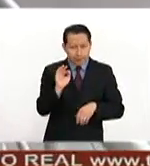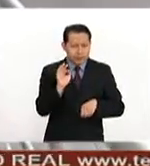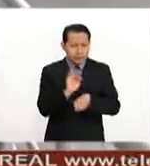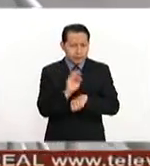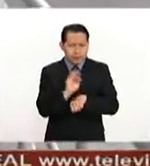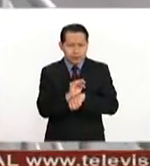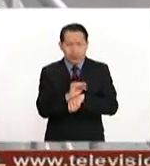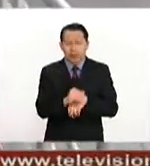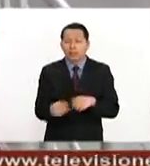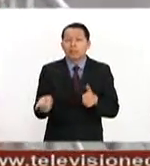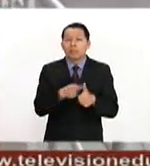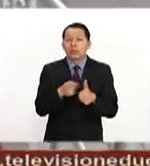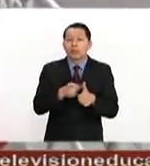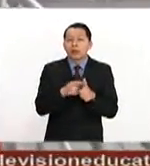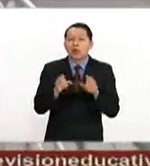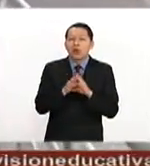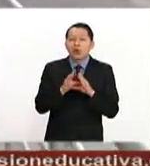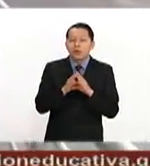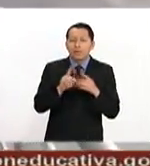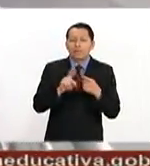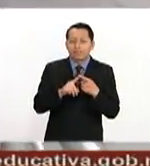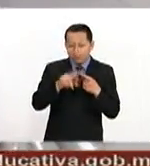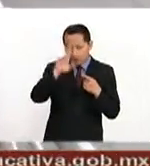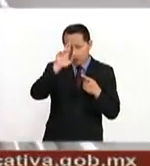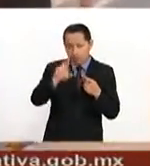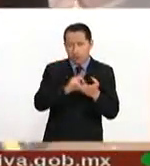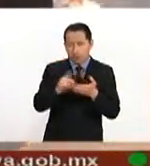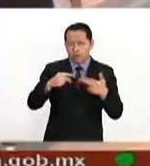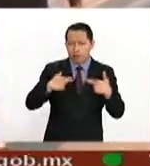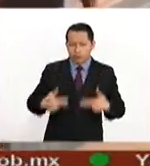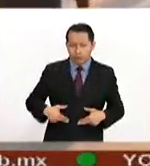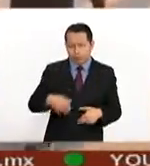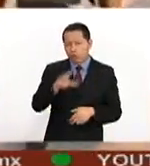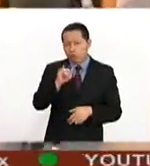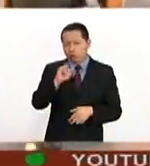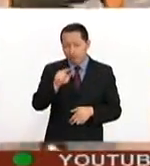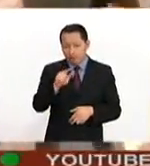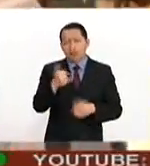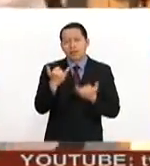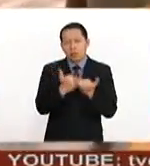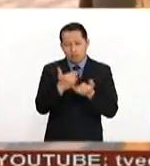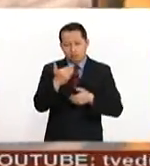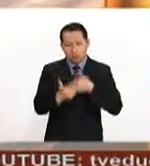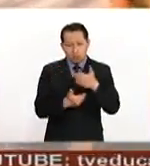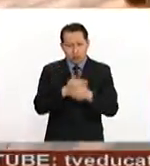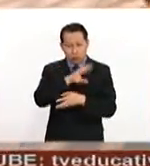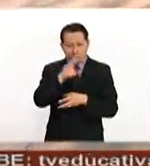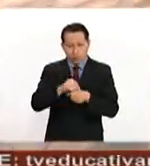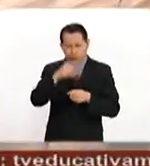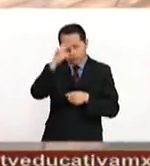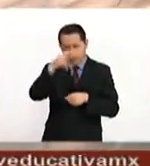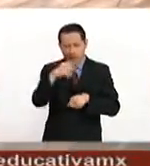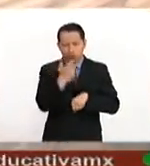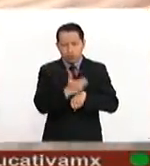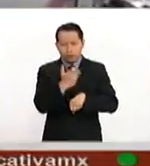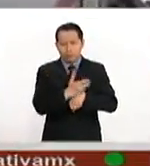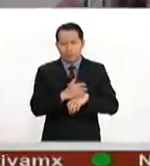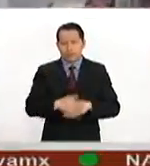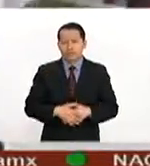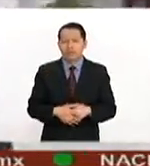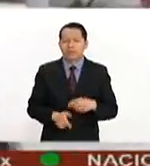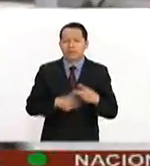El primer punto establece el respeto a los derechos humanos y civiles, así como al debido proceso de los mexicanos en Estados Unidos.